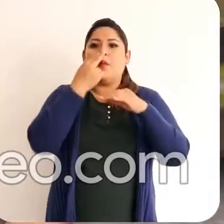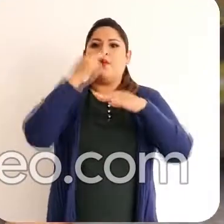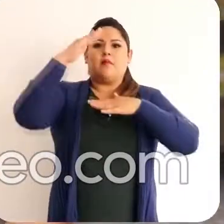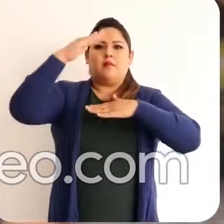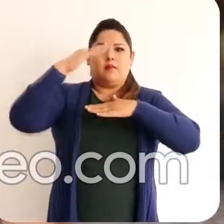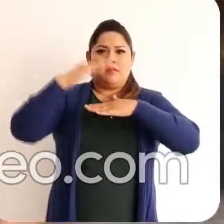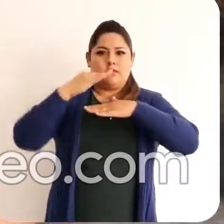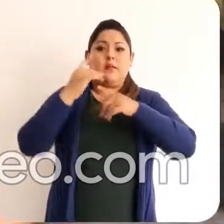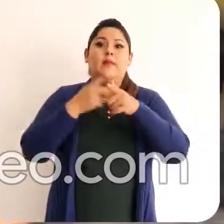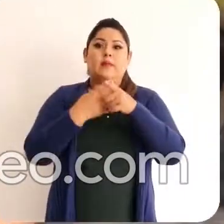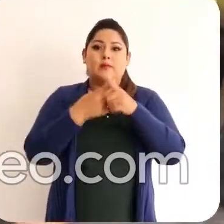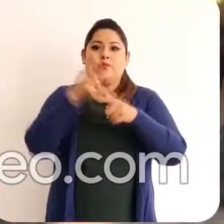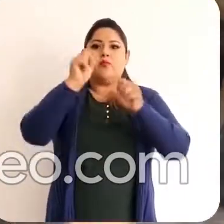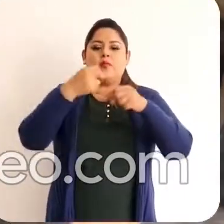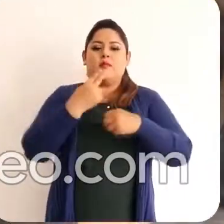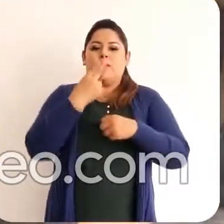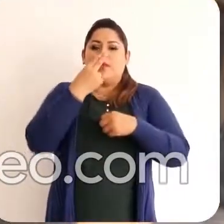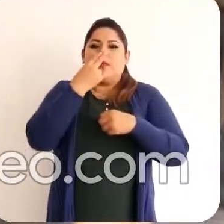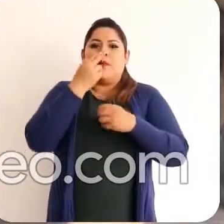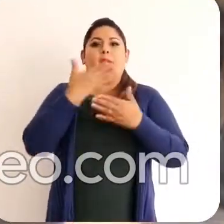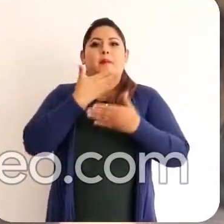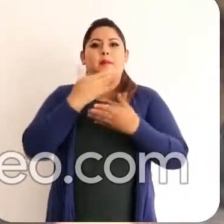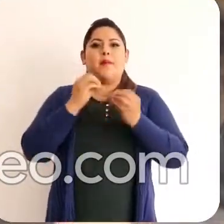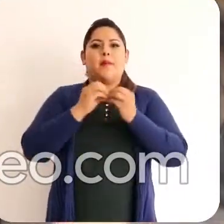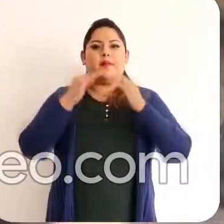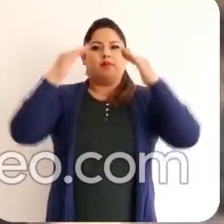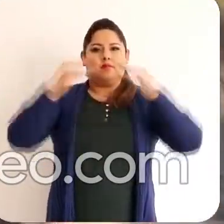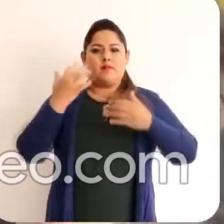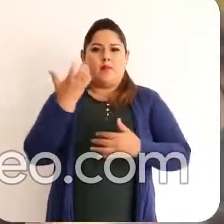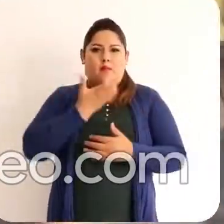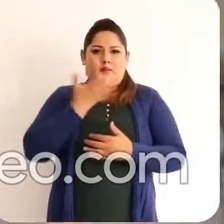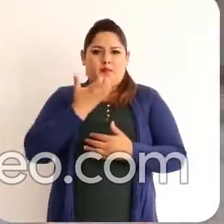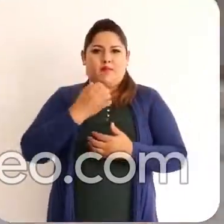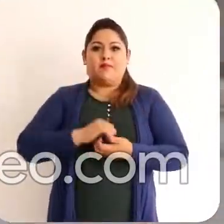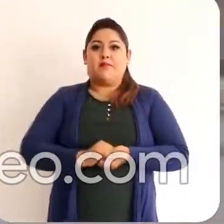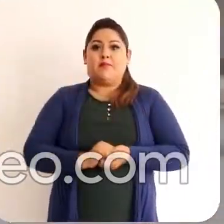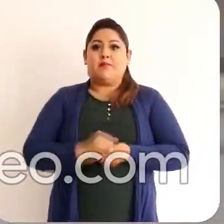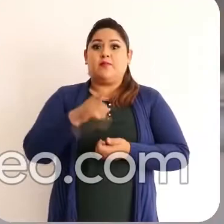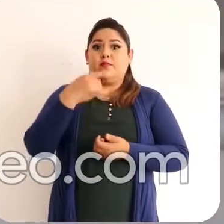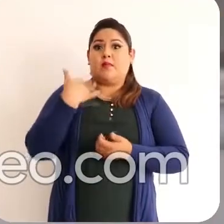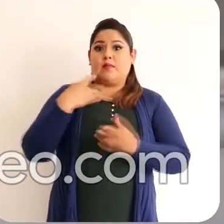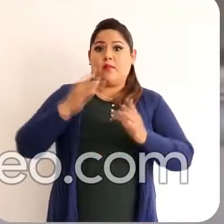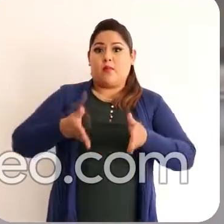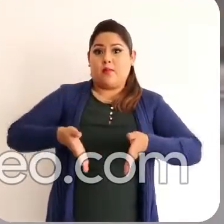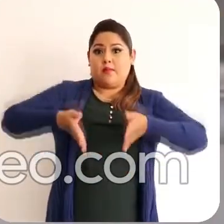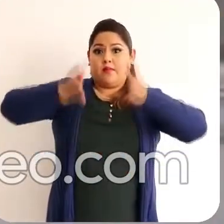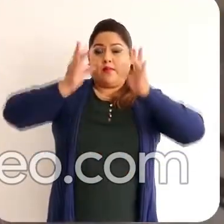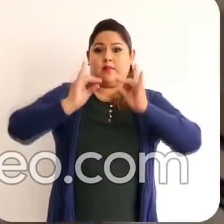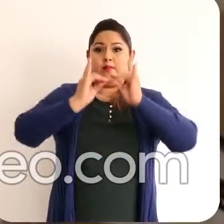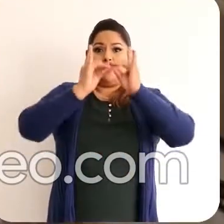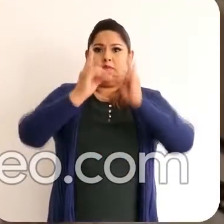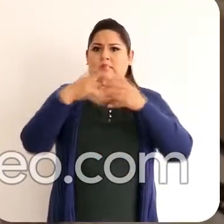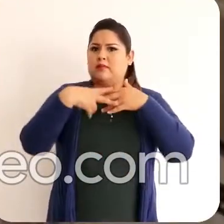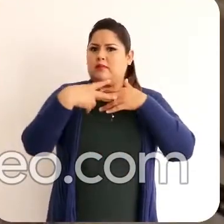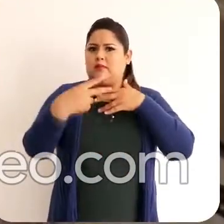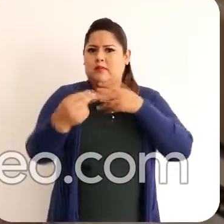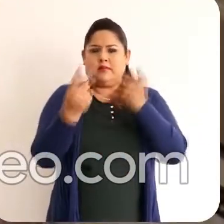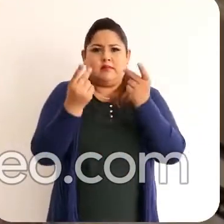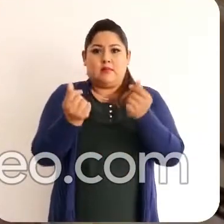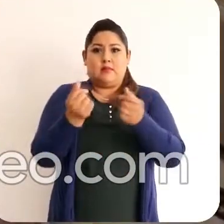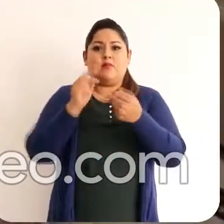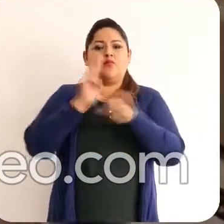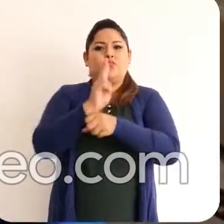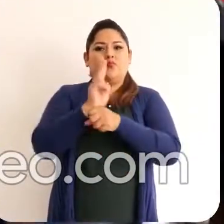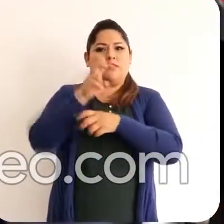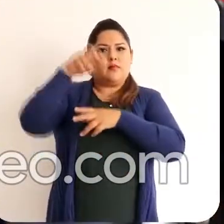Y de esta manera podrás respirar mejor y encontrar menos calor Si estás en un edificio, evacúa de inmediato utilizando las